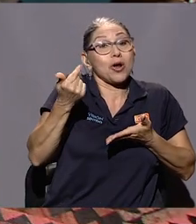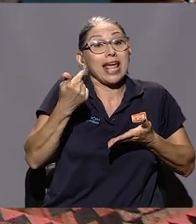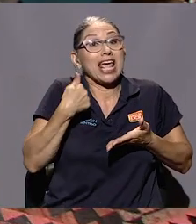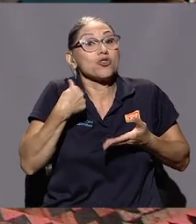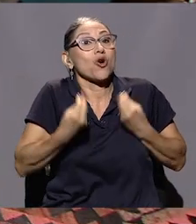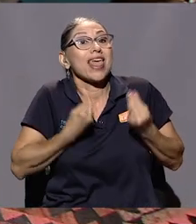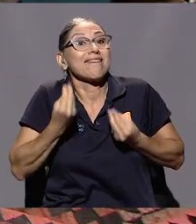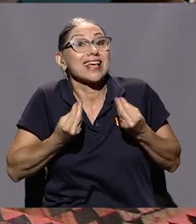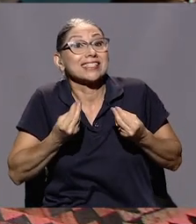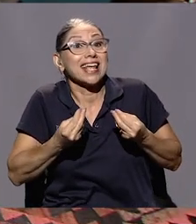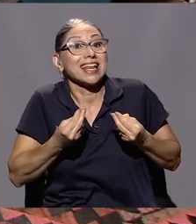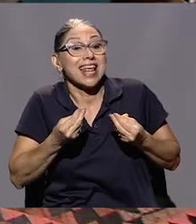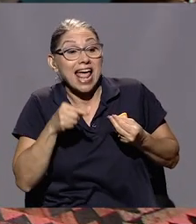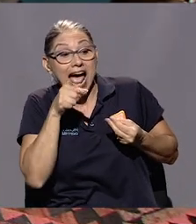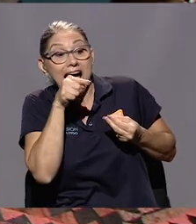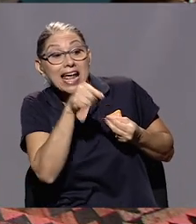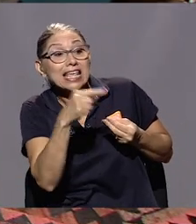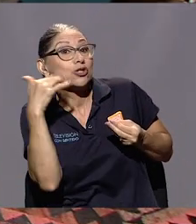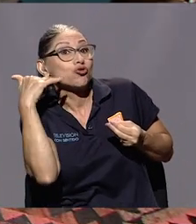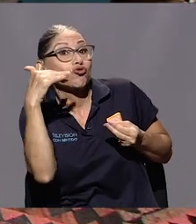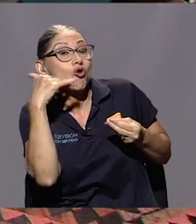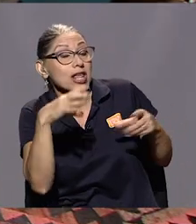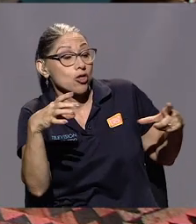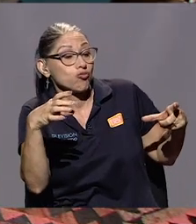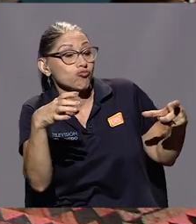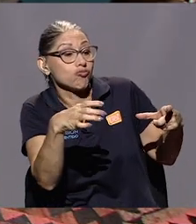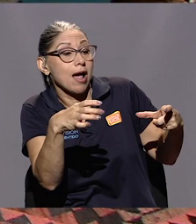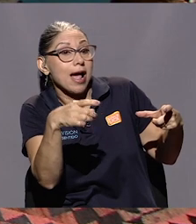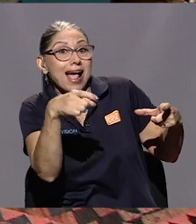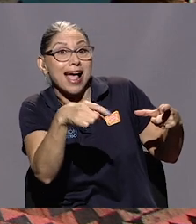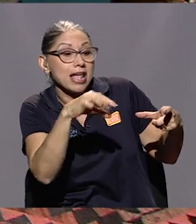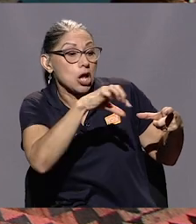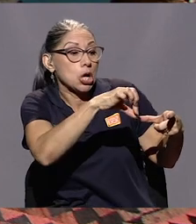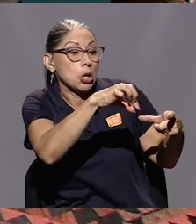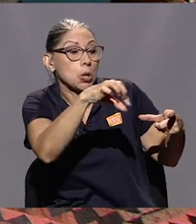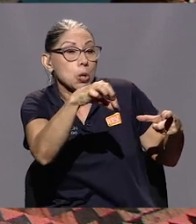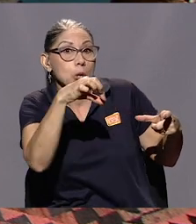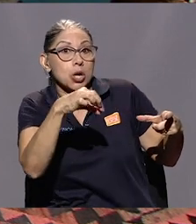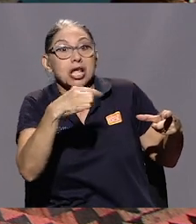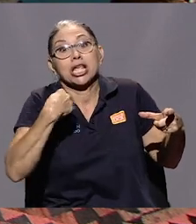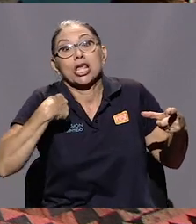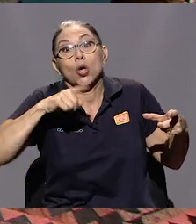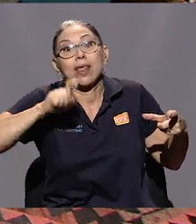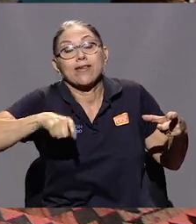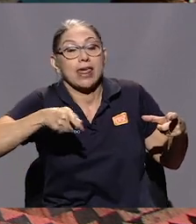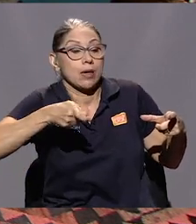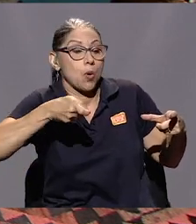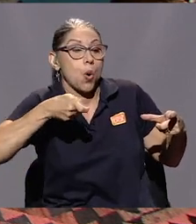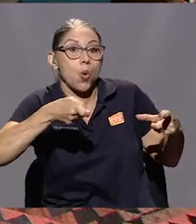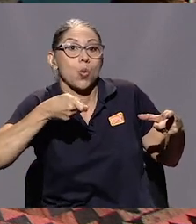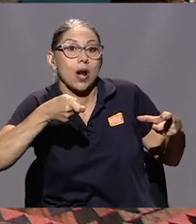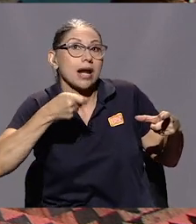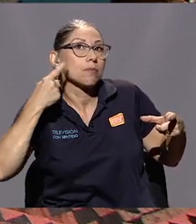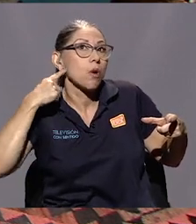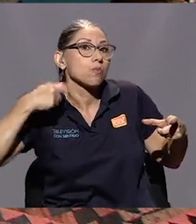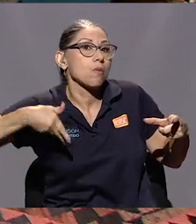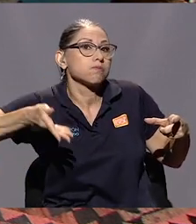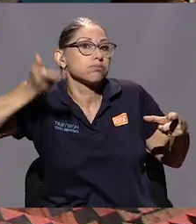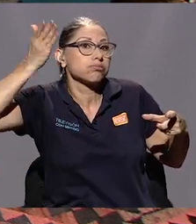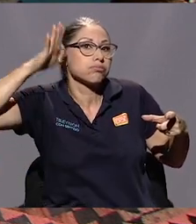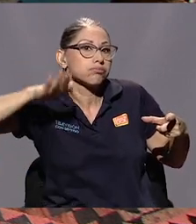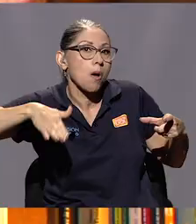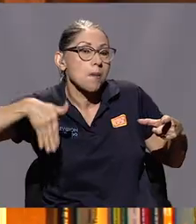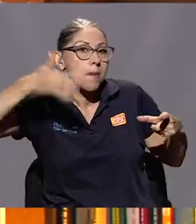hacer era, en la cajita de sonido estaba en una esquina de la tarima y que tenía que modular el